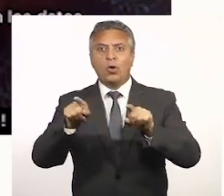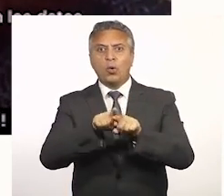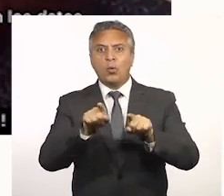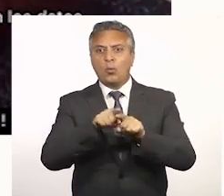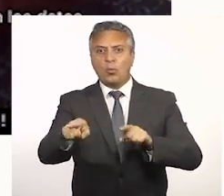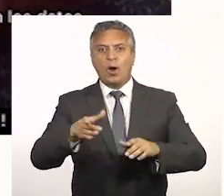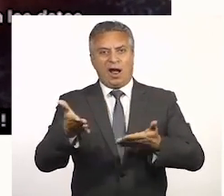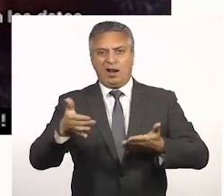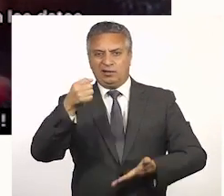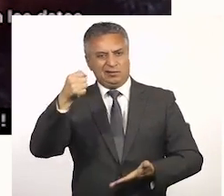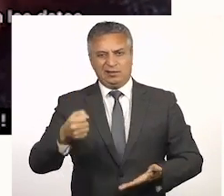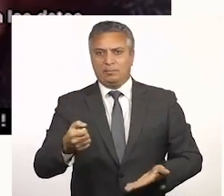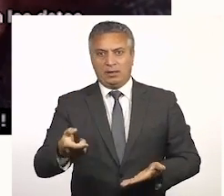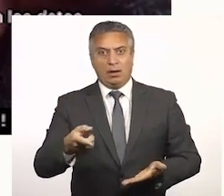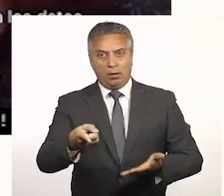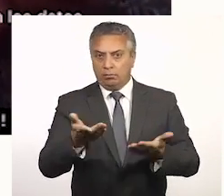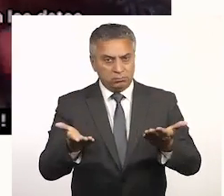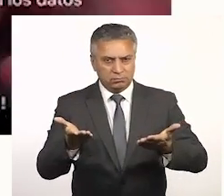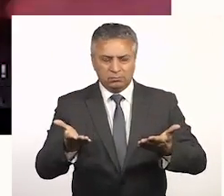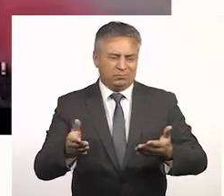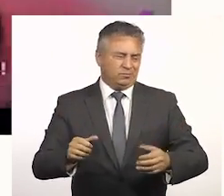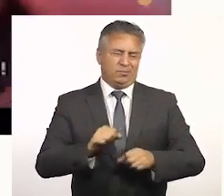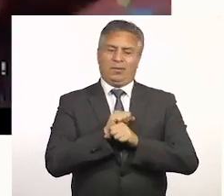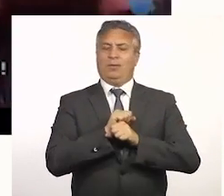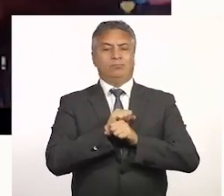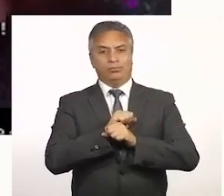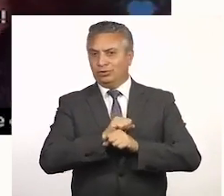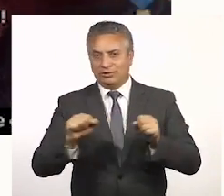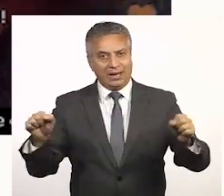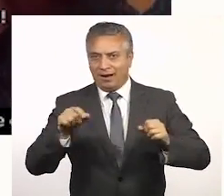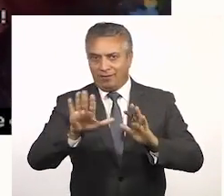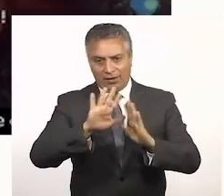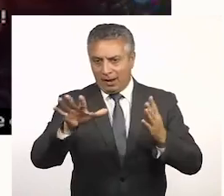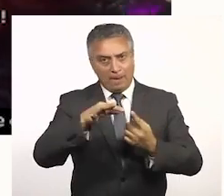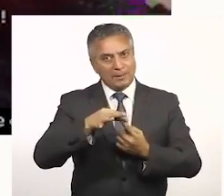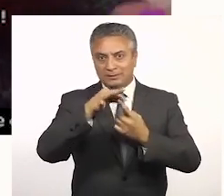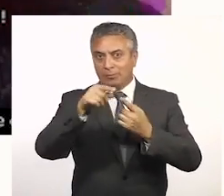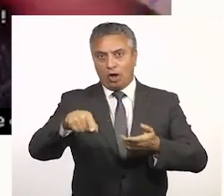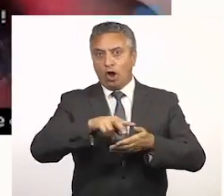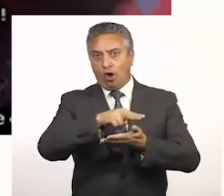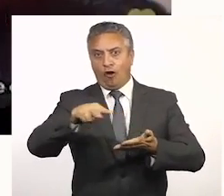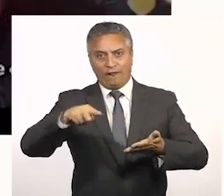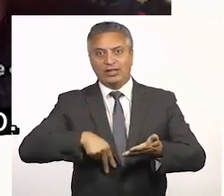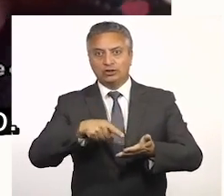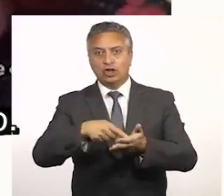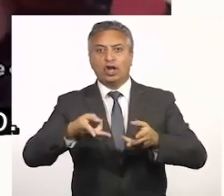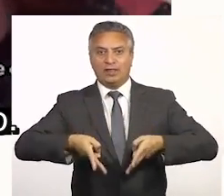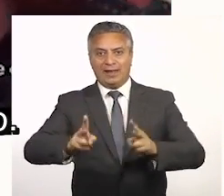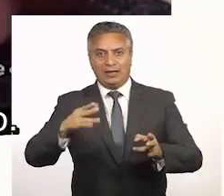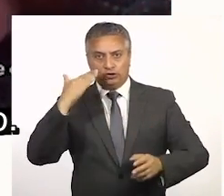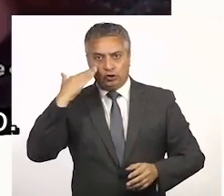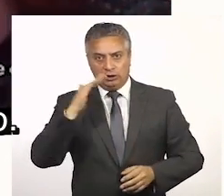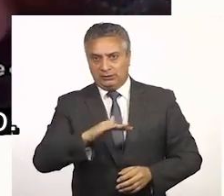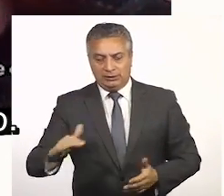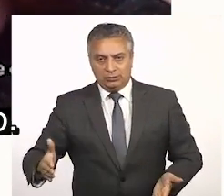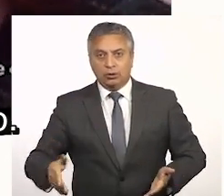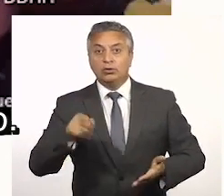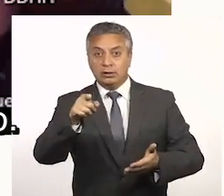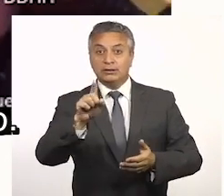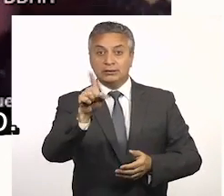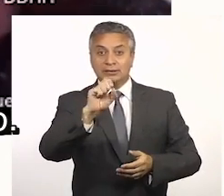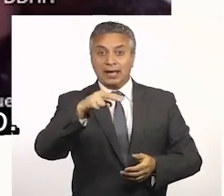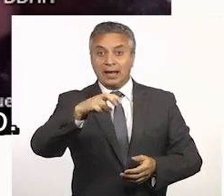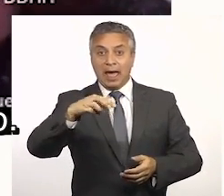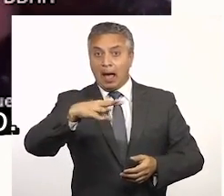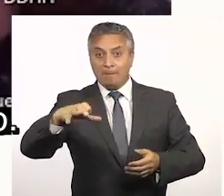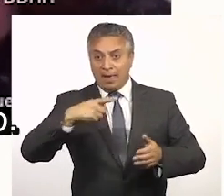asociar a la gente a la criminalidad. O sea, de verdad no resiste ningún análisis desde el punto de vista de los principios de la Convención sobre los Derechos del Niño